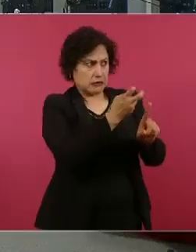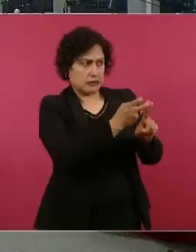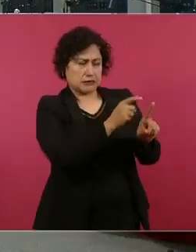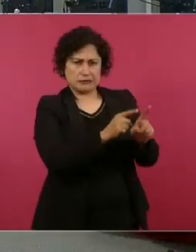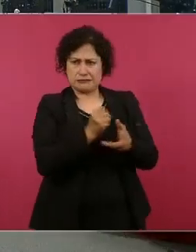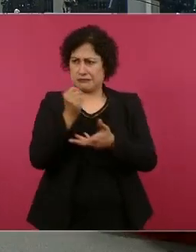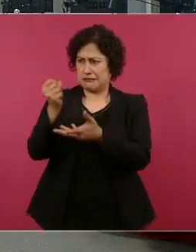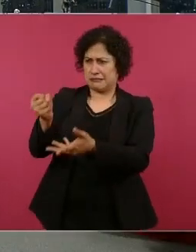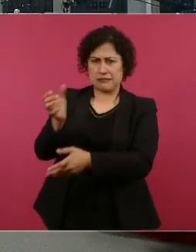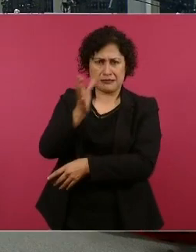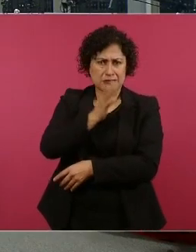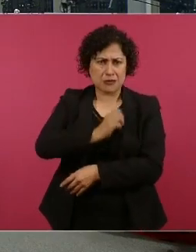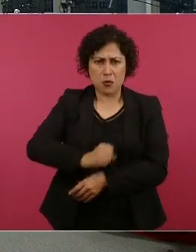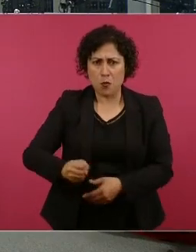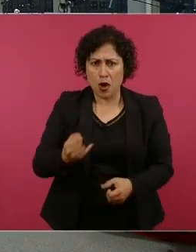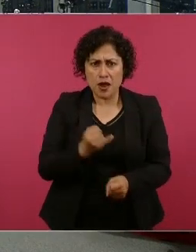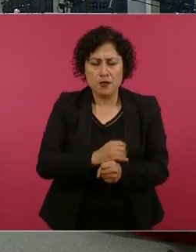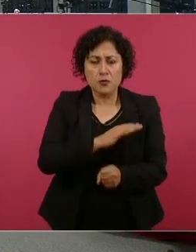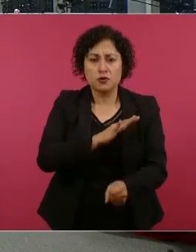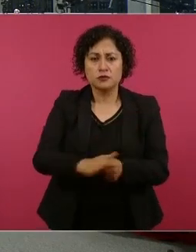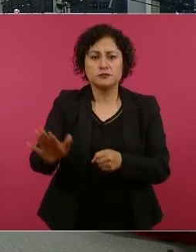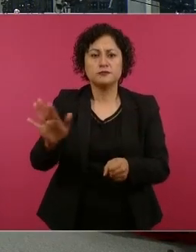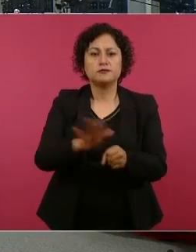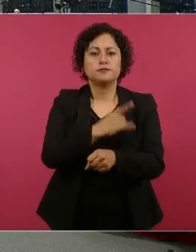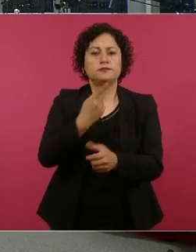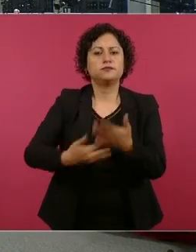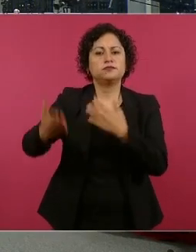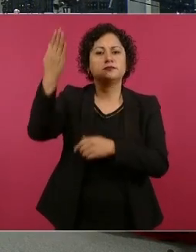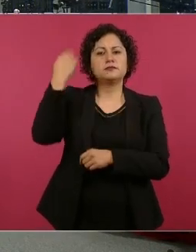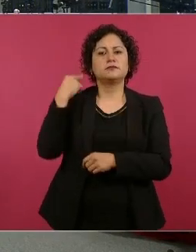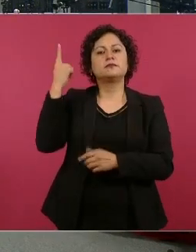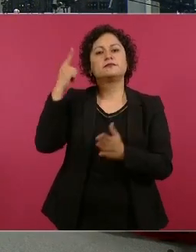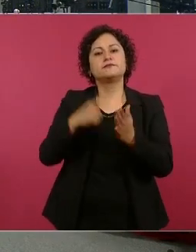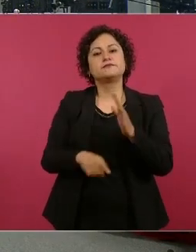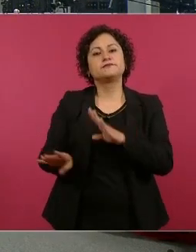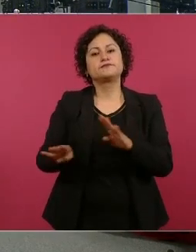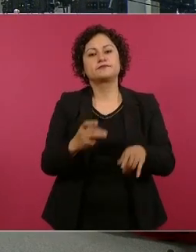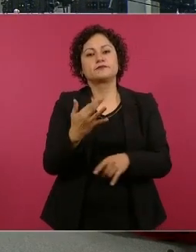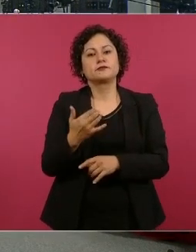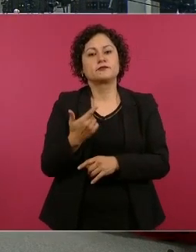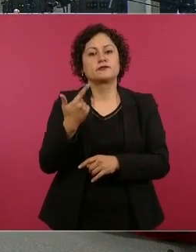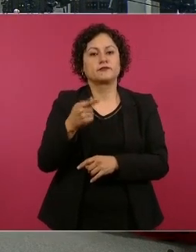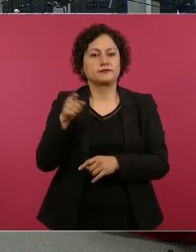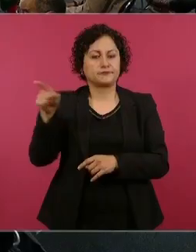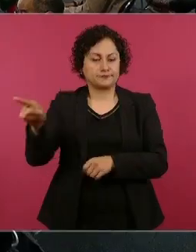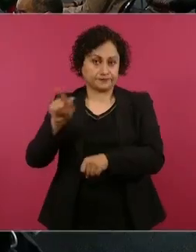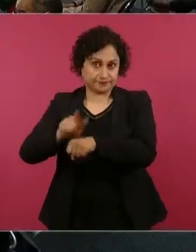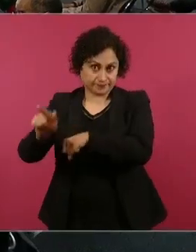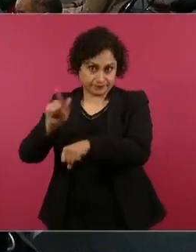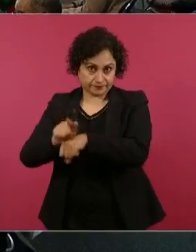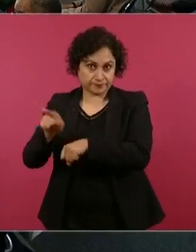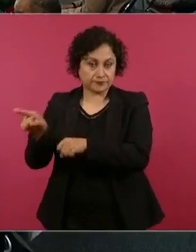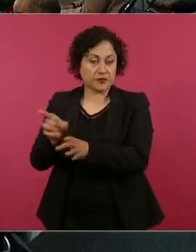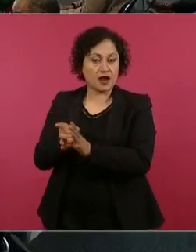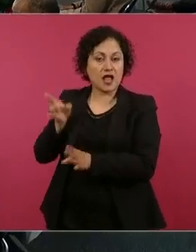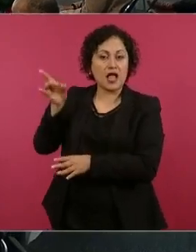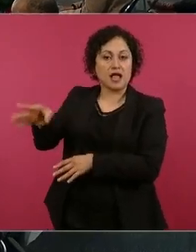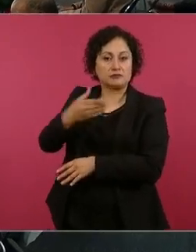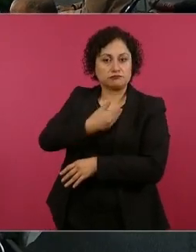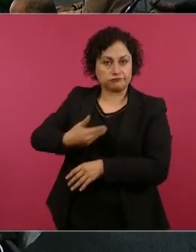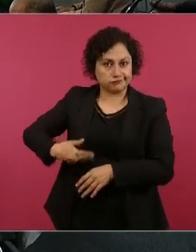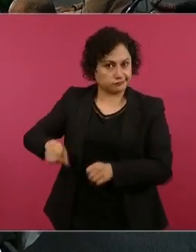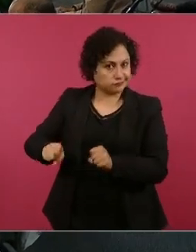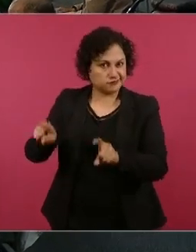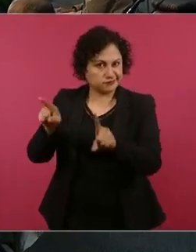encubierta, como en el 57 a Jacobo Arbenz en Guatemala lo derrocaron con una acción encubierta. Lo que hace la Agencia